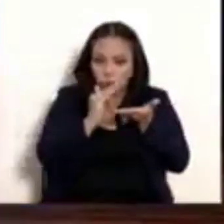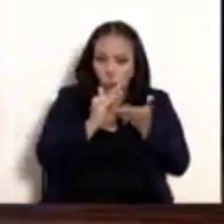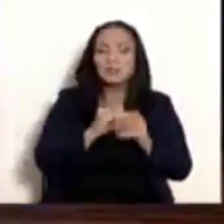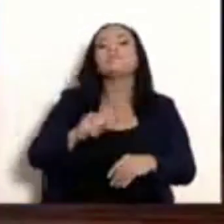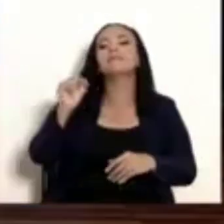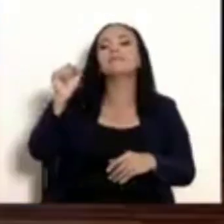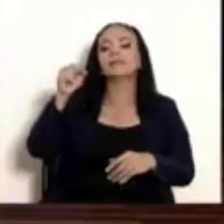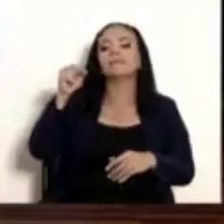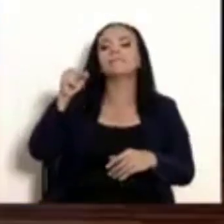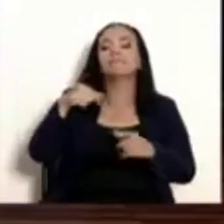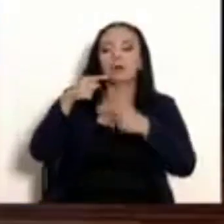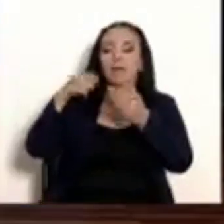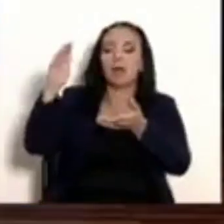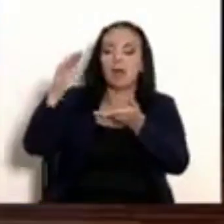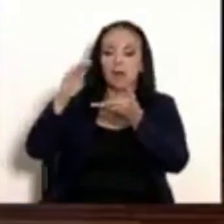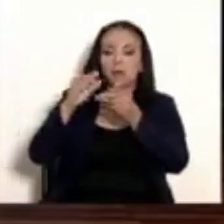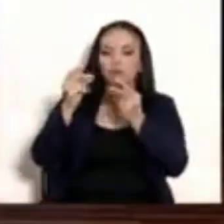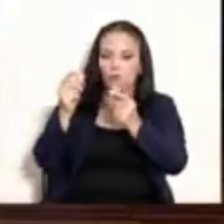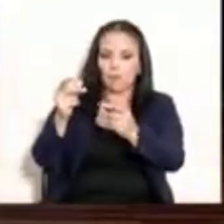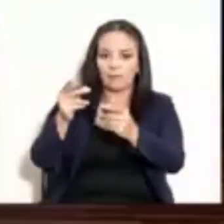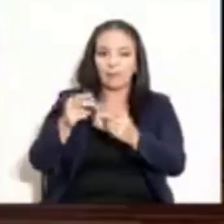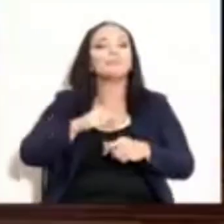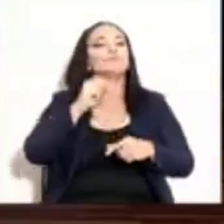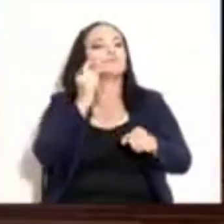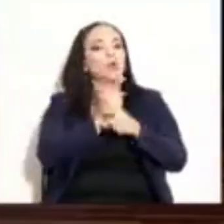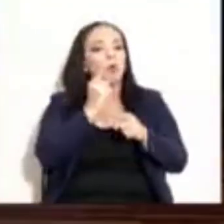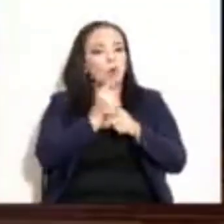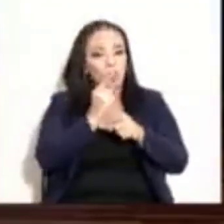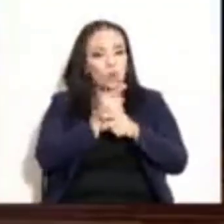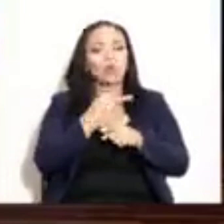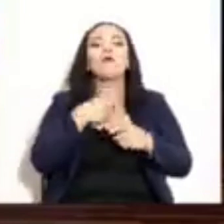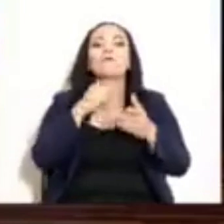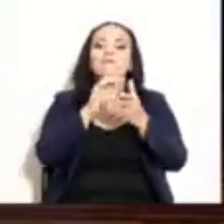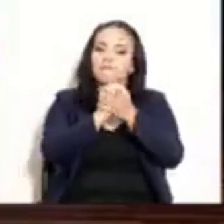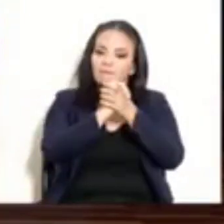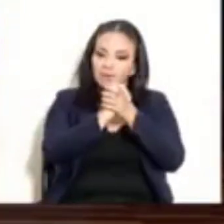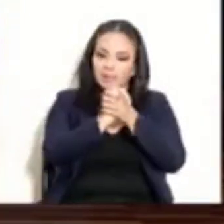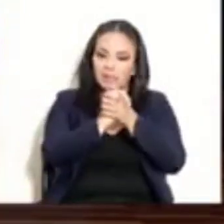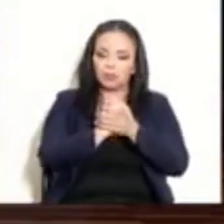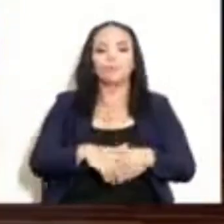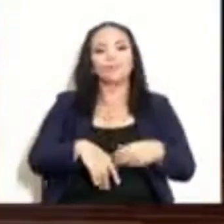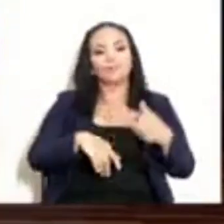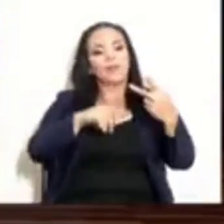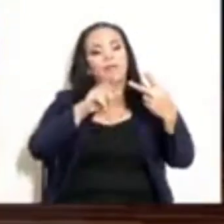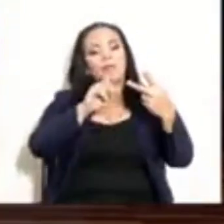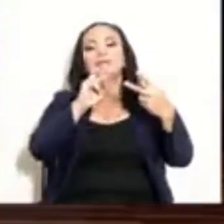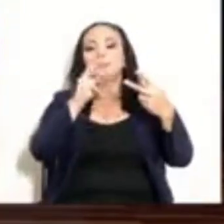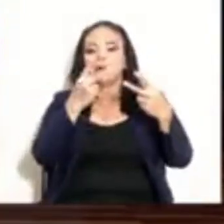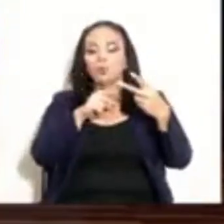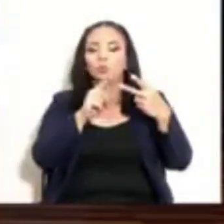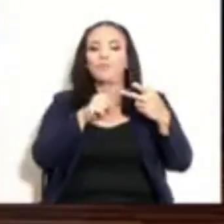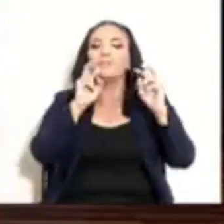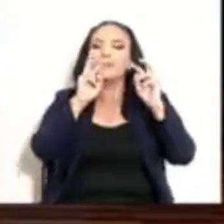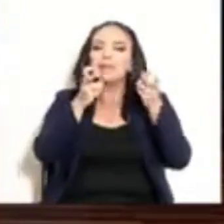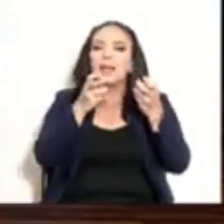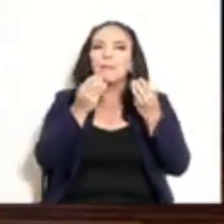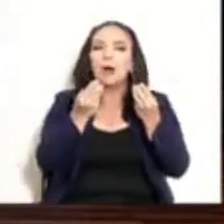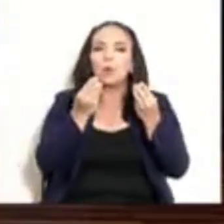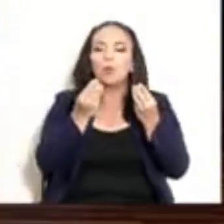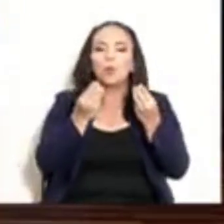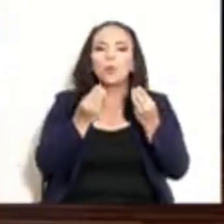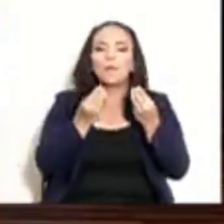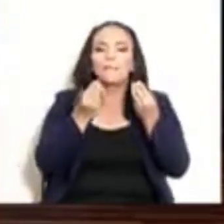nacional van bajando. Van bajando y rápidamente. Exactamente. Lo felicito. Segundo punto, el tema que nos tiene muy,